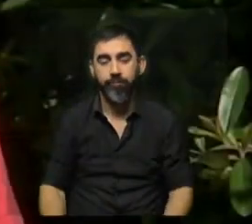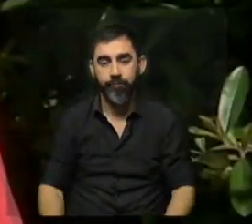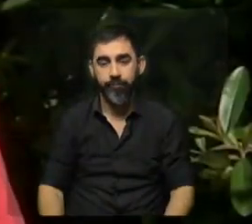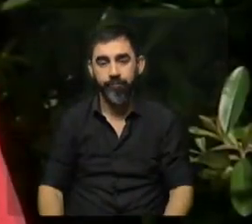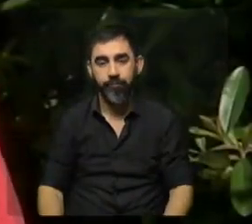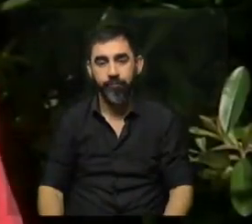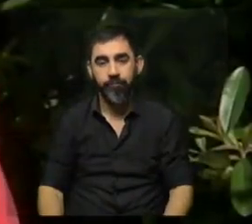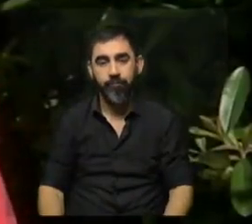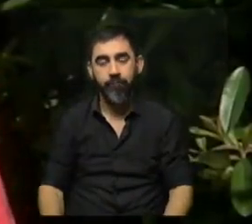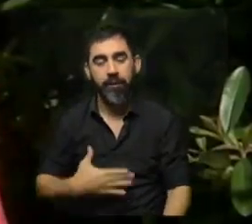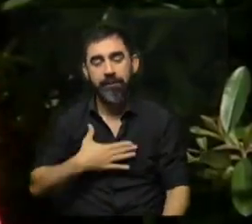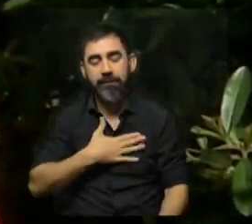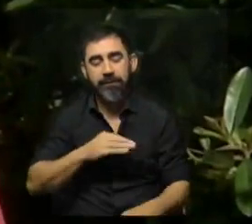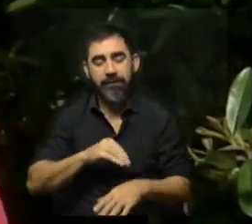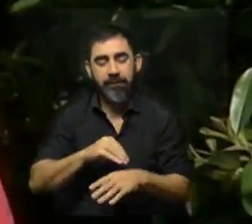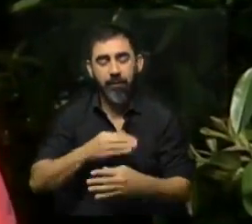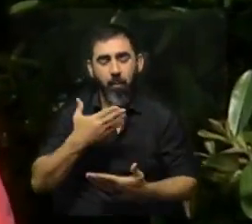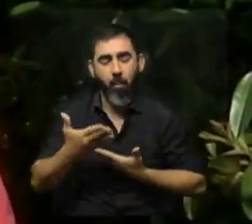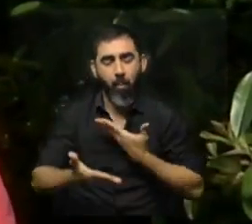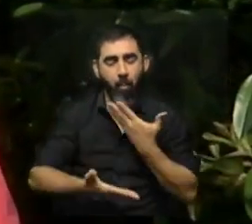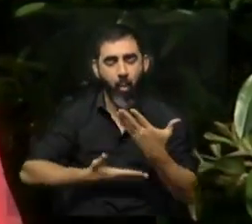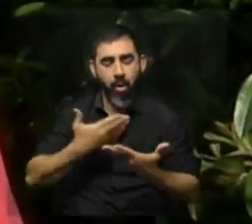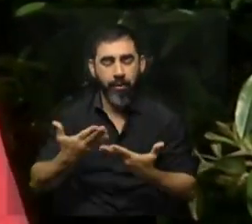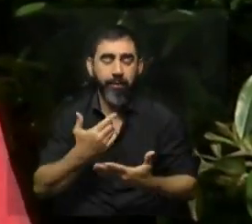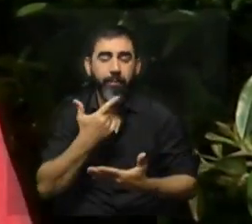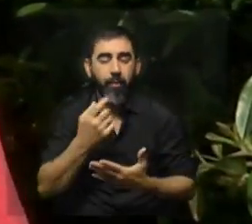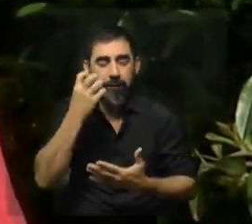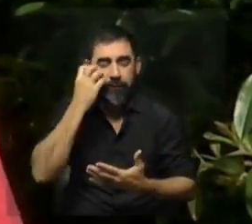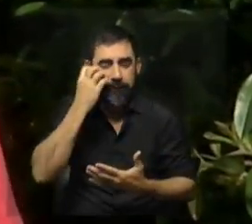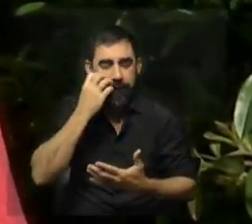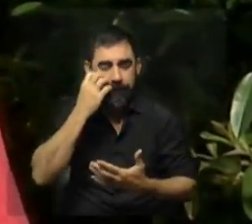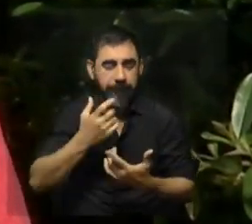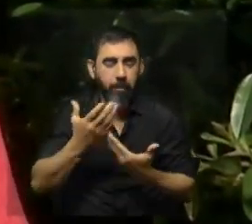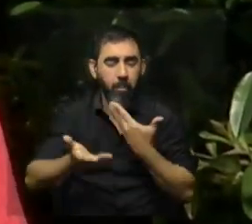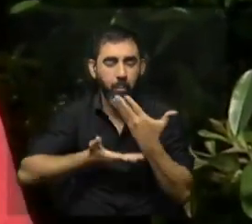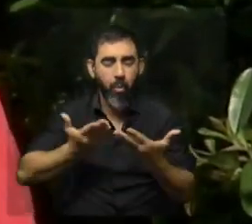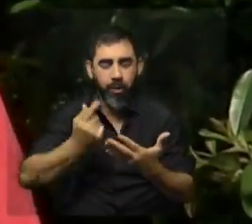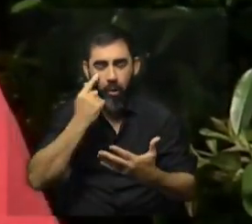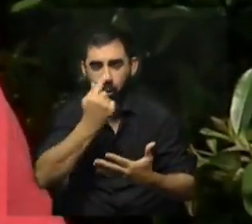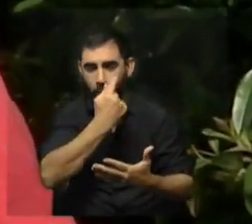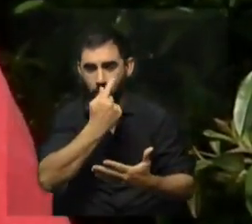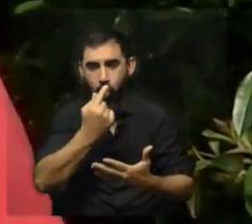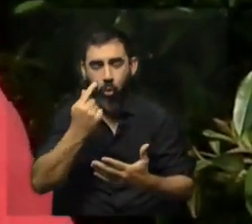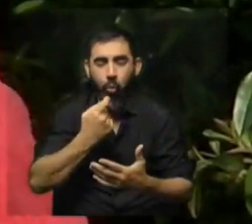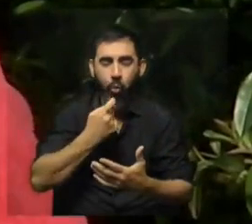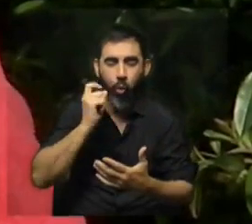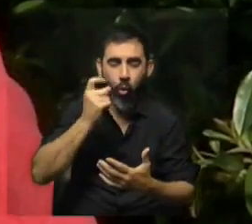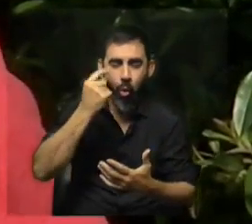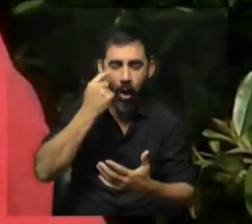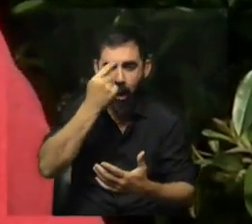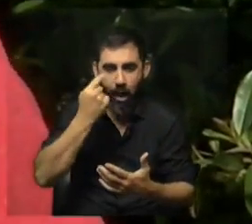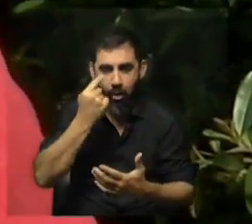Los síntomas son bastante molestos y son desde picazón, molestias a nivel ocular, el ojo muy colorado,